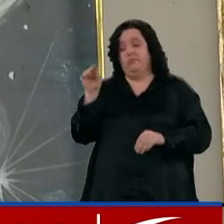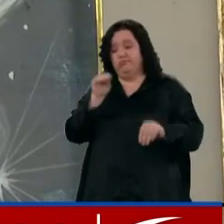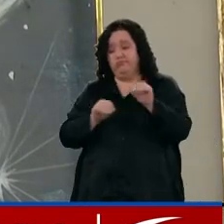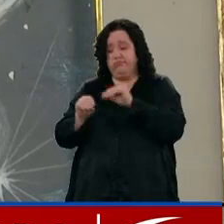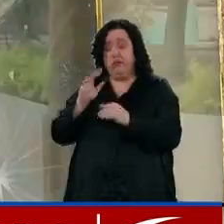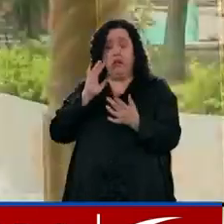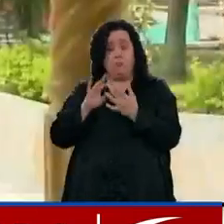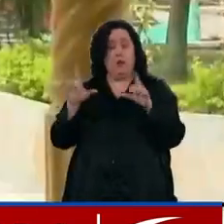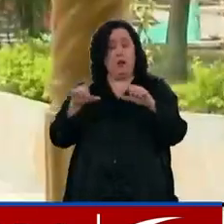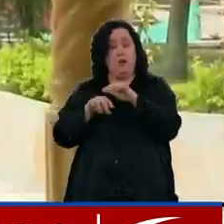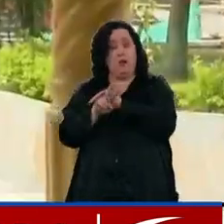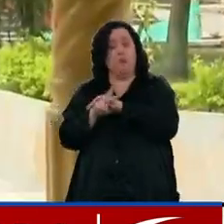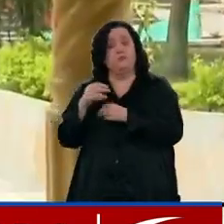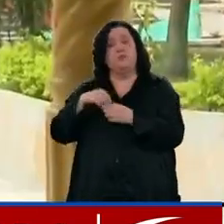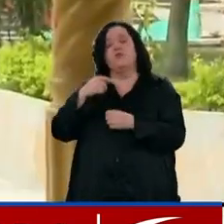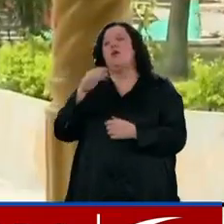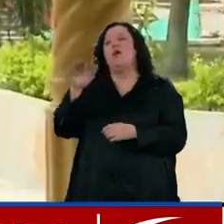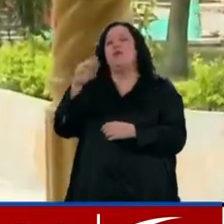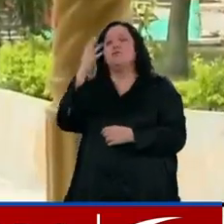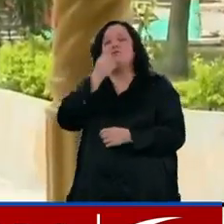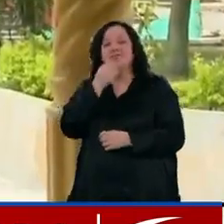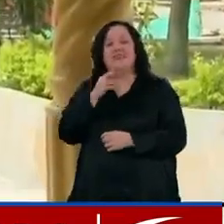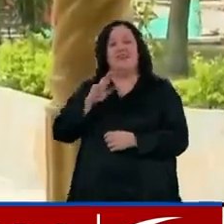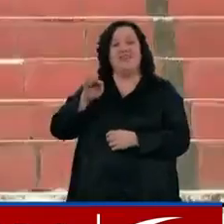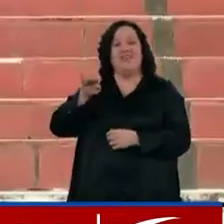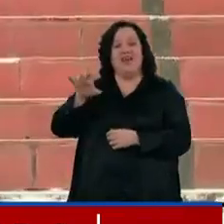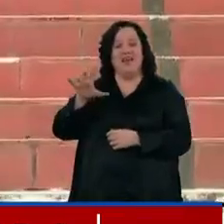Caracol Televisión, como Oye Bonita y Rafael Orozco, El Ídolo.